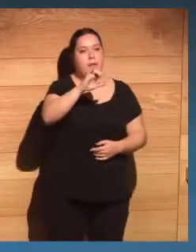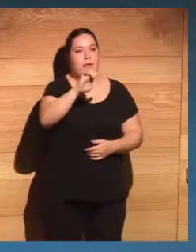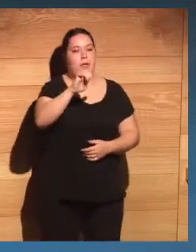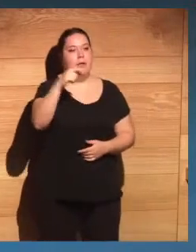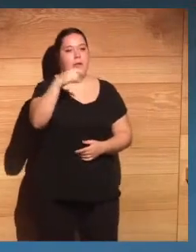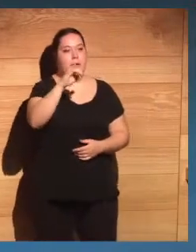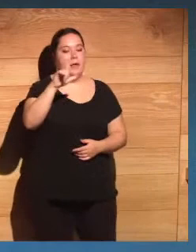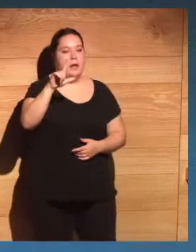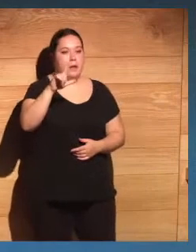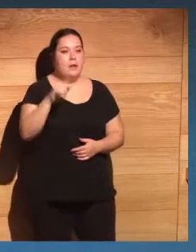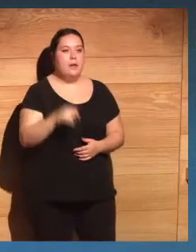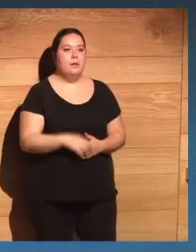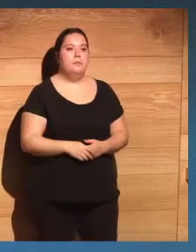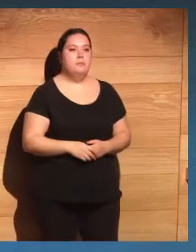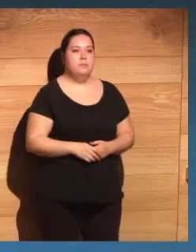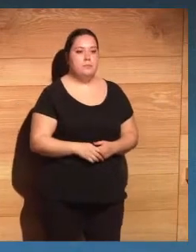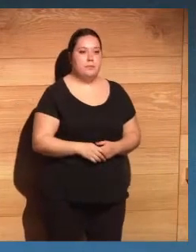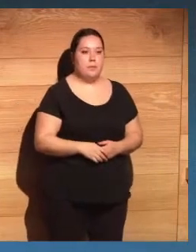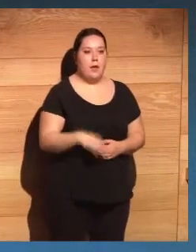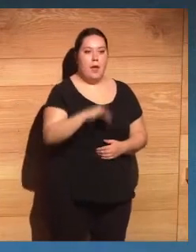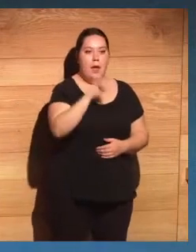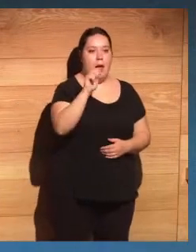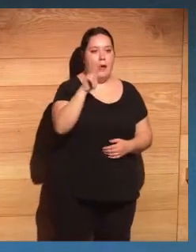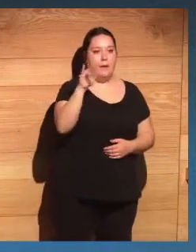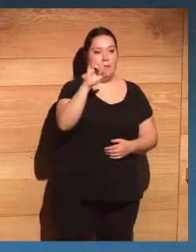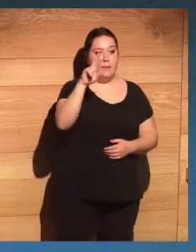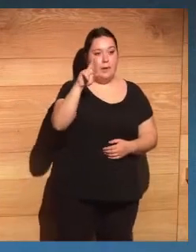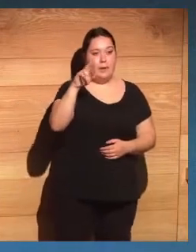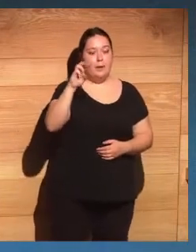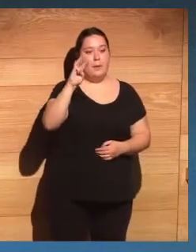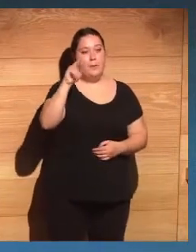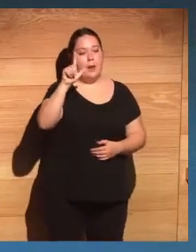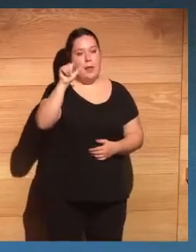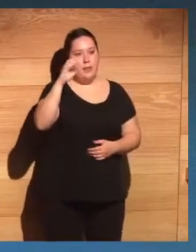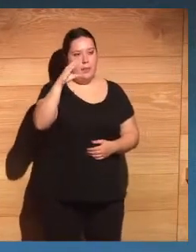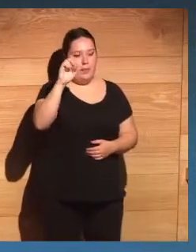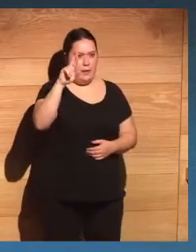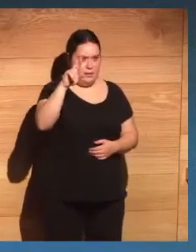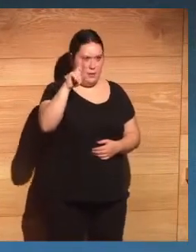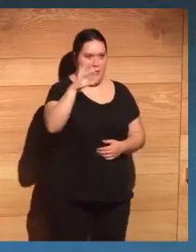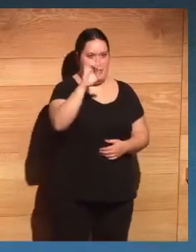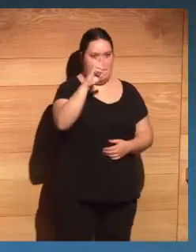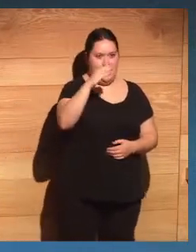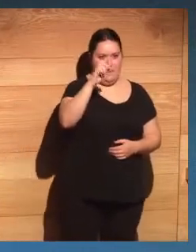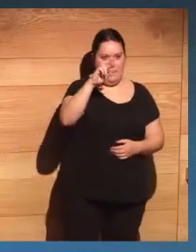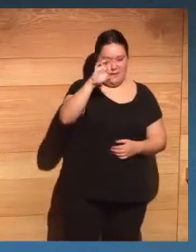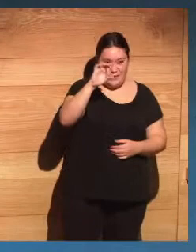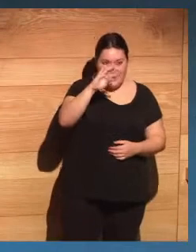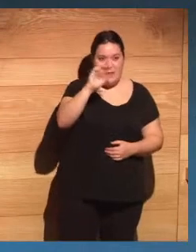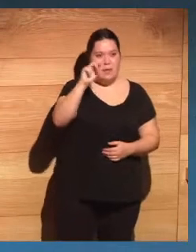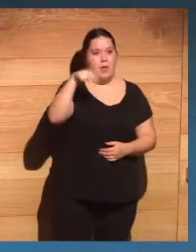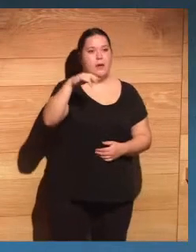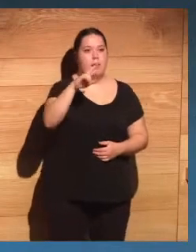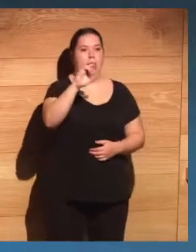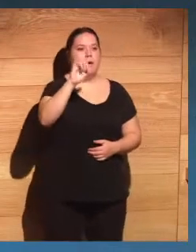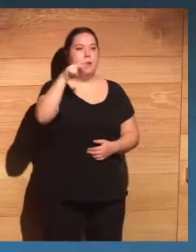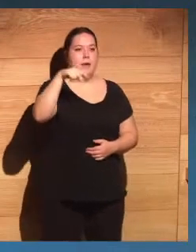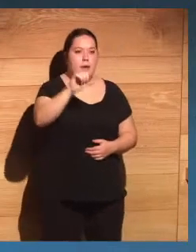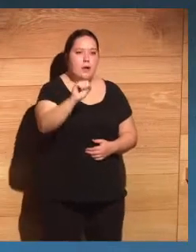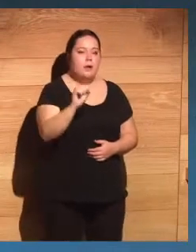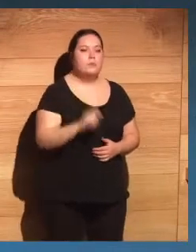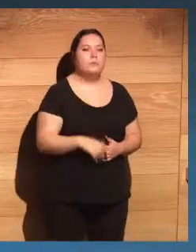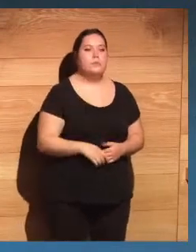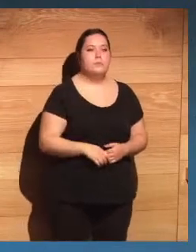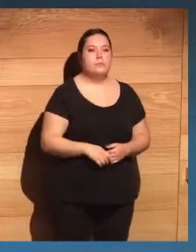Francisco Ginel, Javier Placer y Sebastián Reina. Entre los cinco pusimos en marcha ese colectivo y